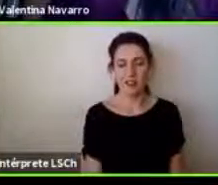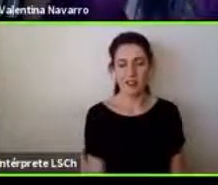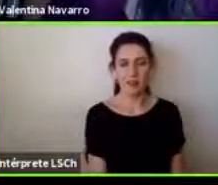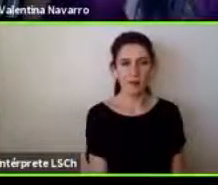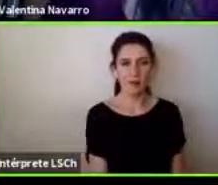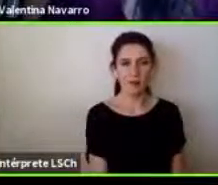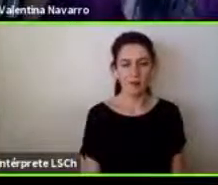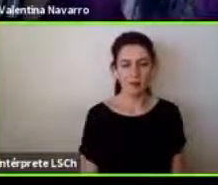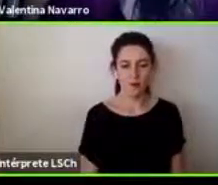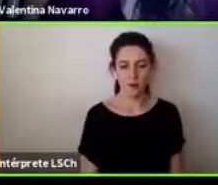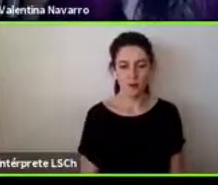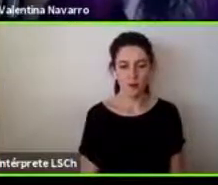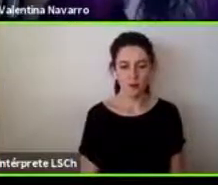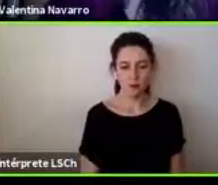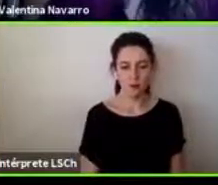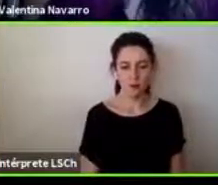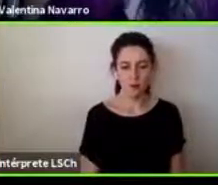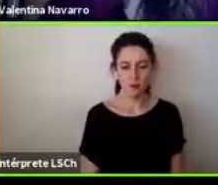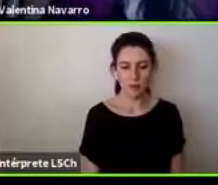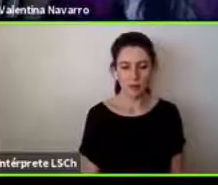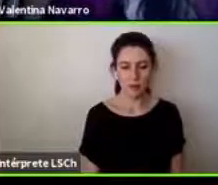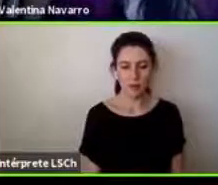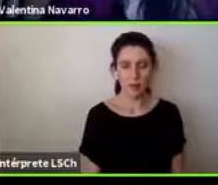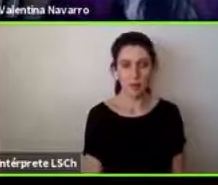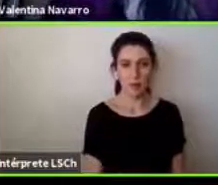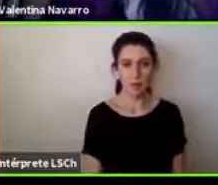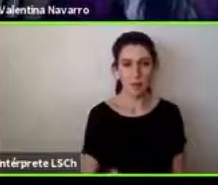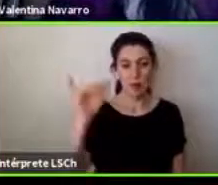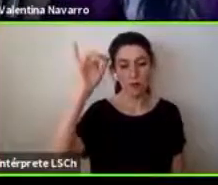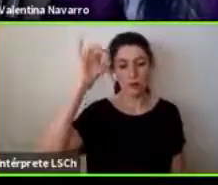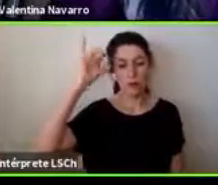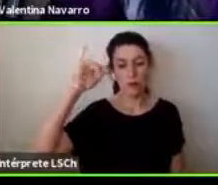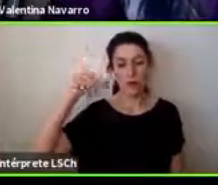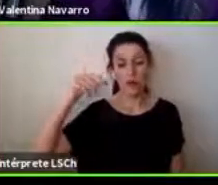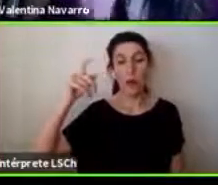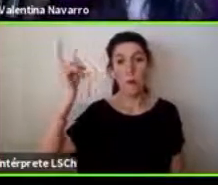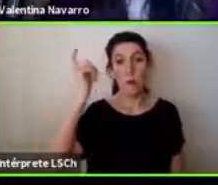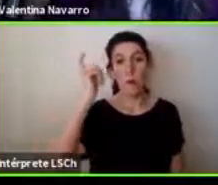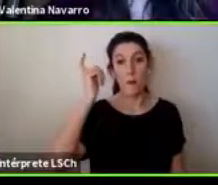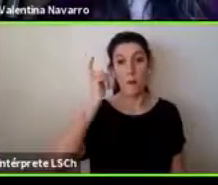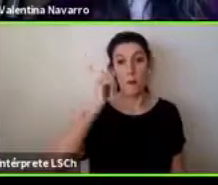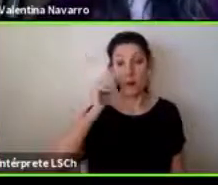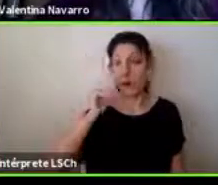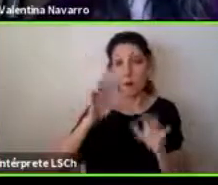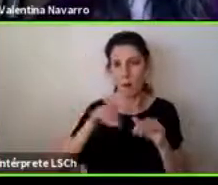no perdón yo claro pienso lo mismo que en el fondo